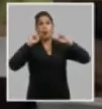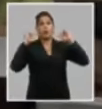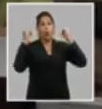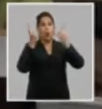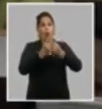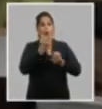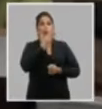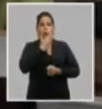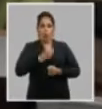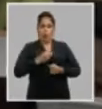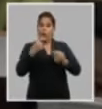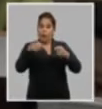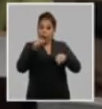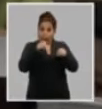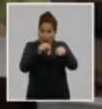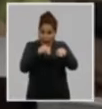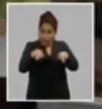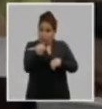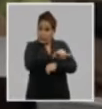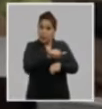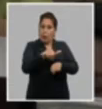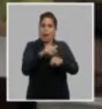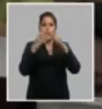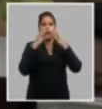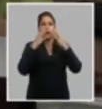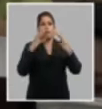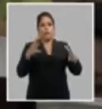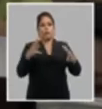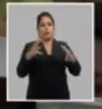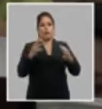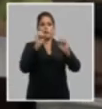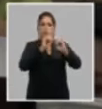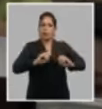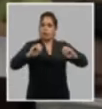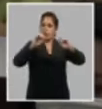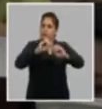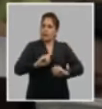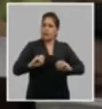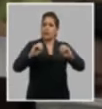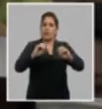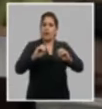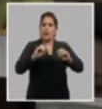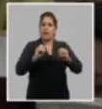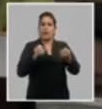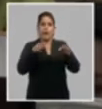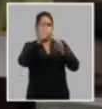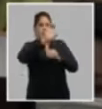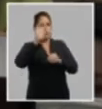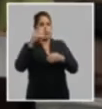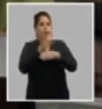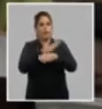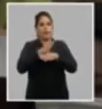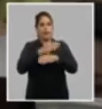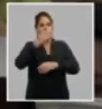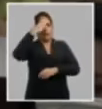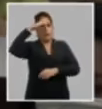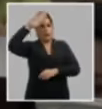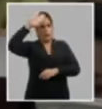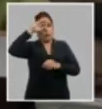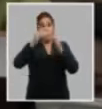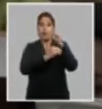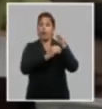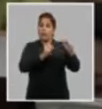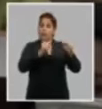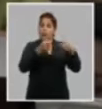juvenil y para eso contamos también con esa importante red de organizaciones y entidades e instituciones que tiene nuestro país con una